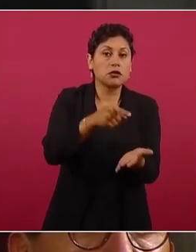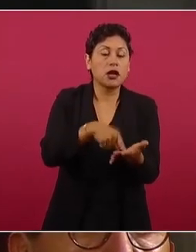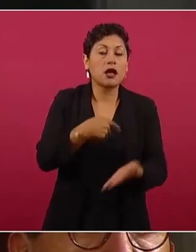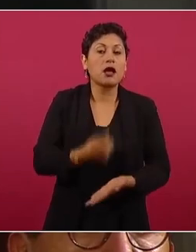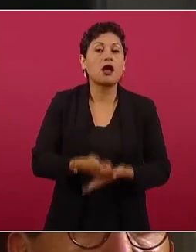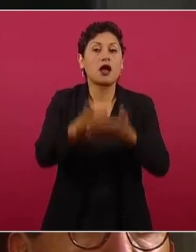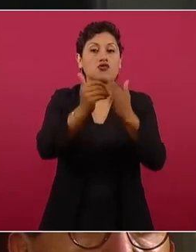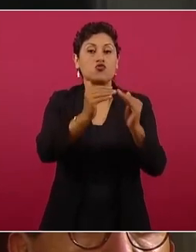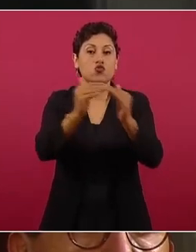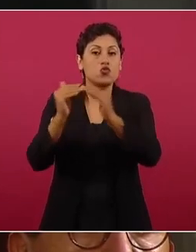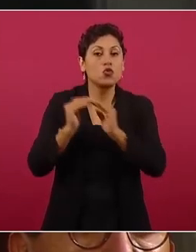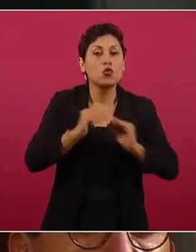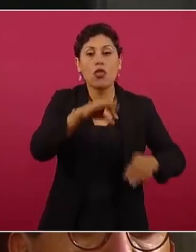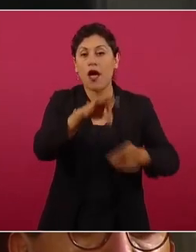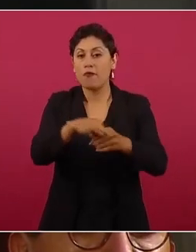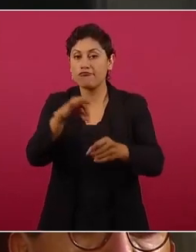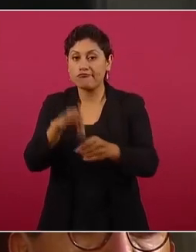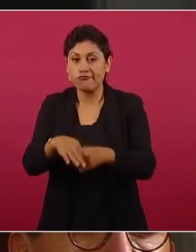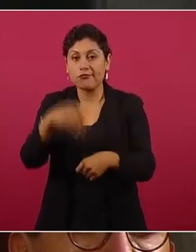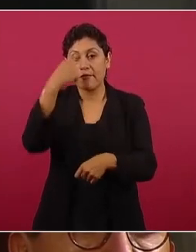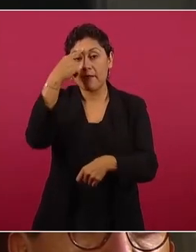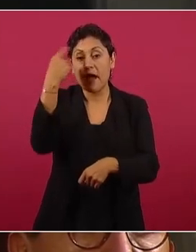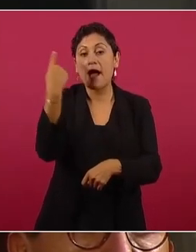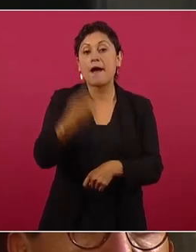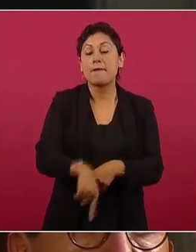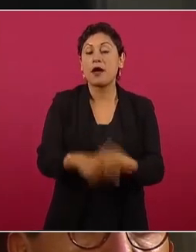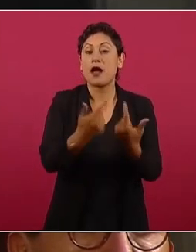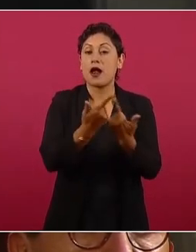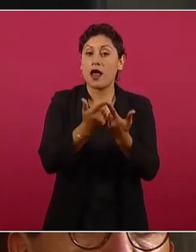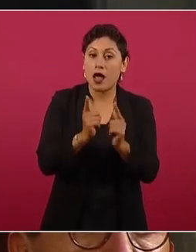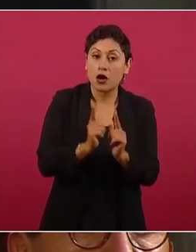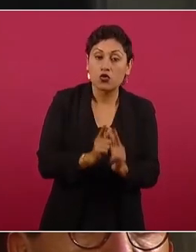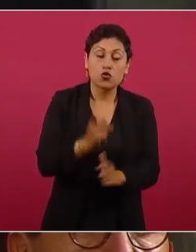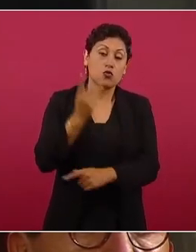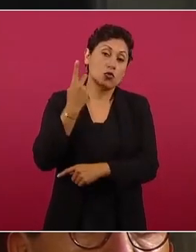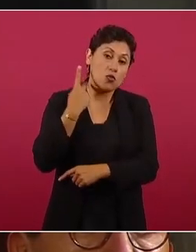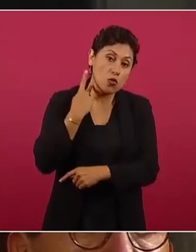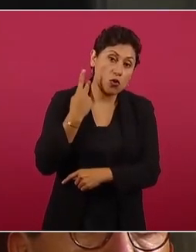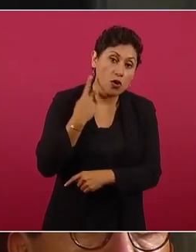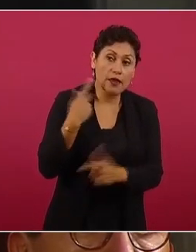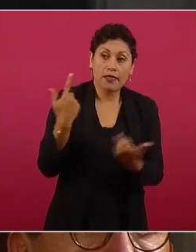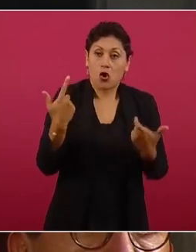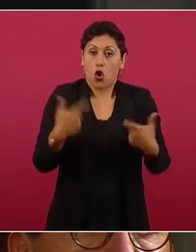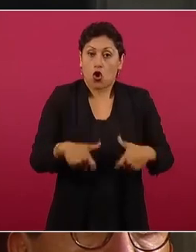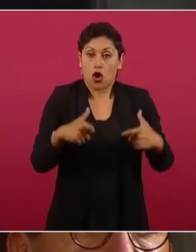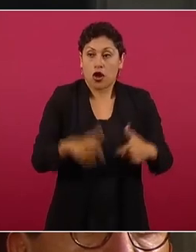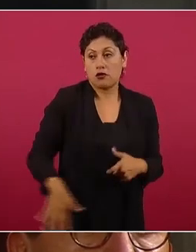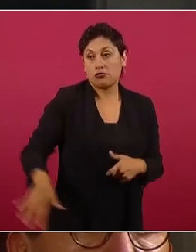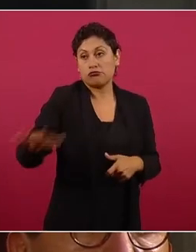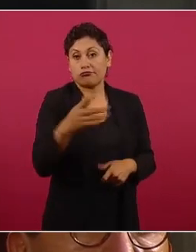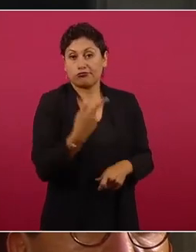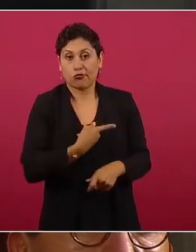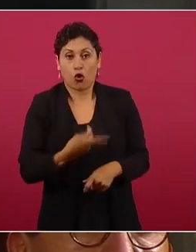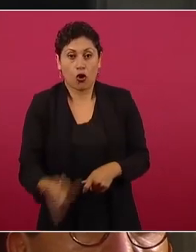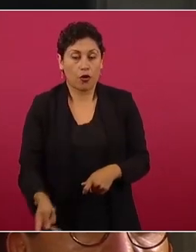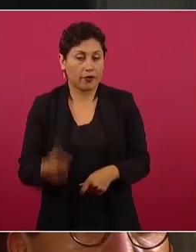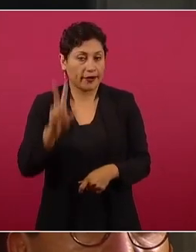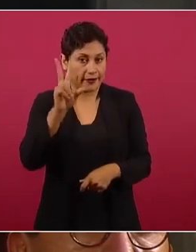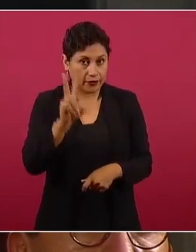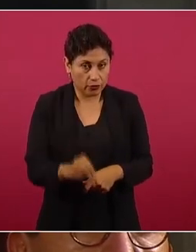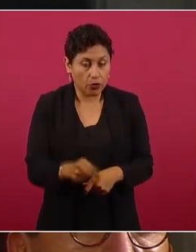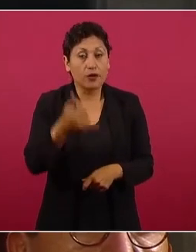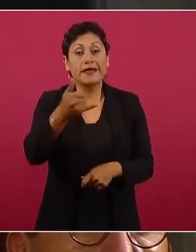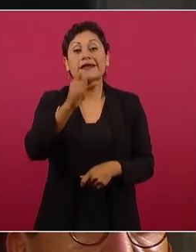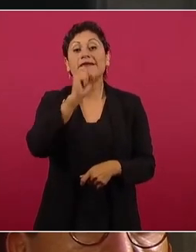para que no existan partidos magistrados y consejeros ricos con pueblo pobre y para que la comunidad